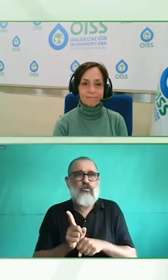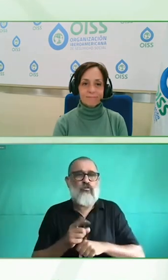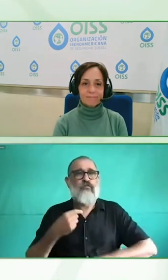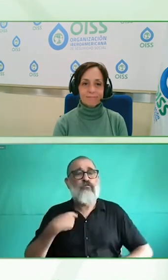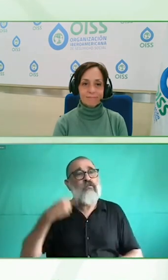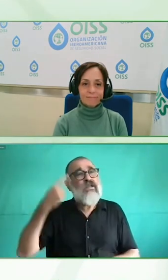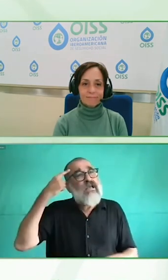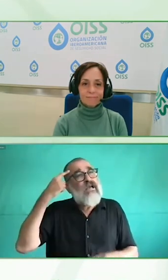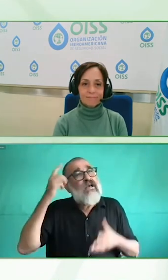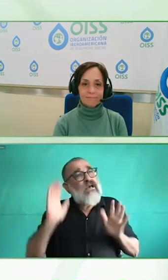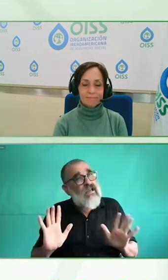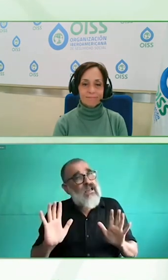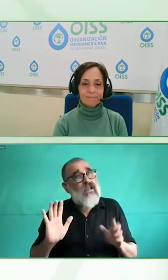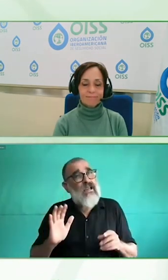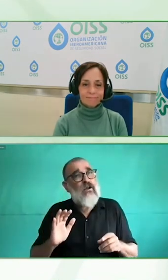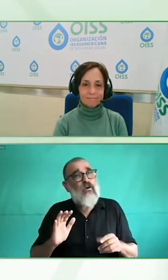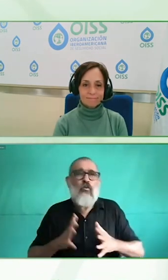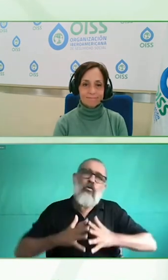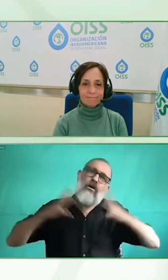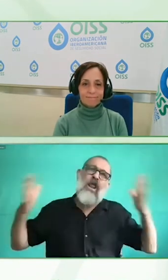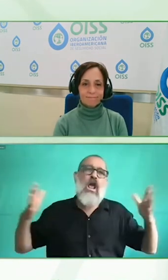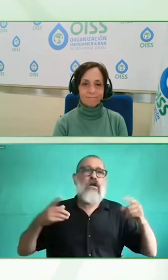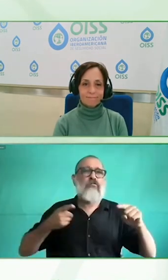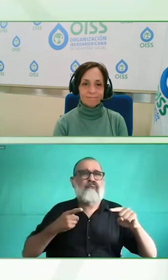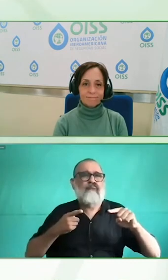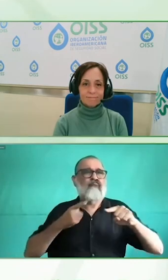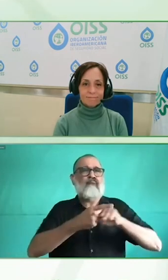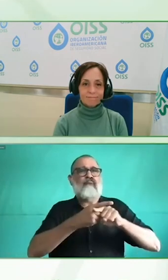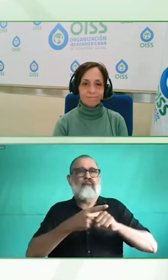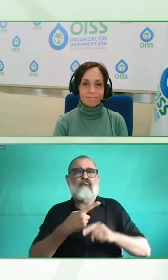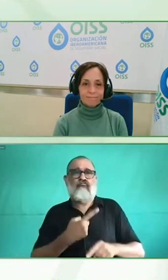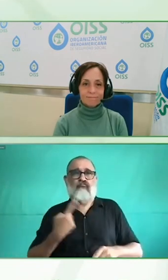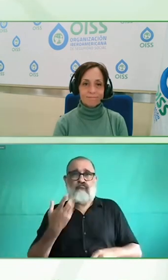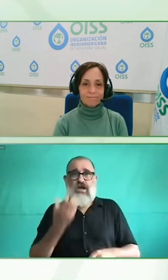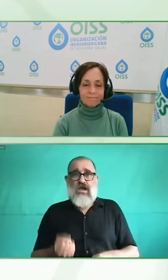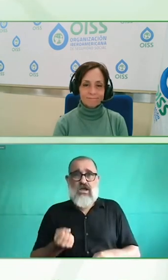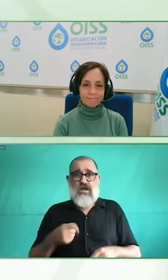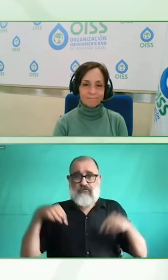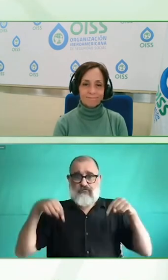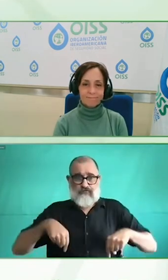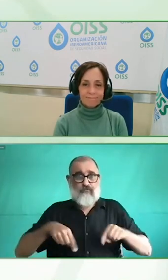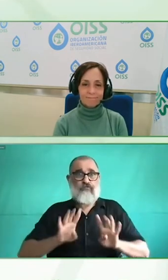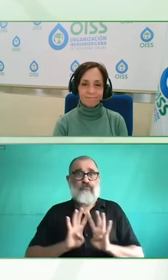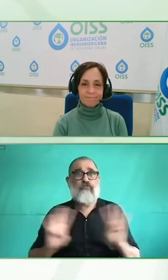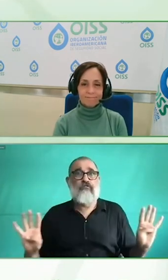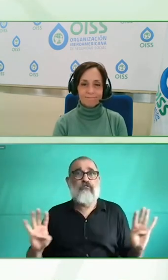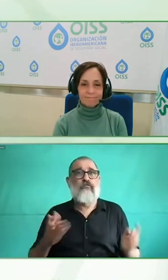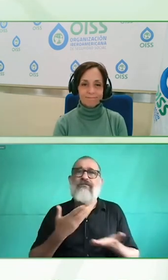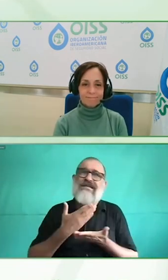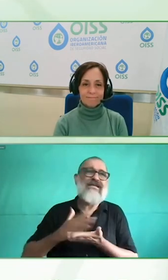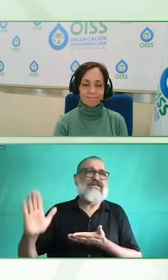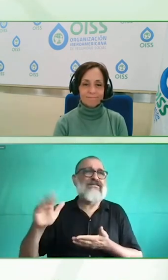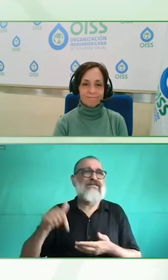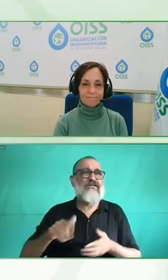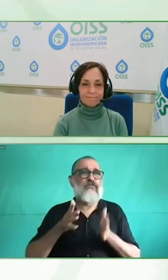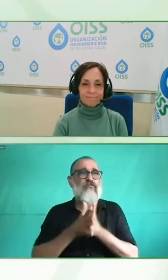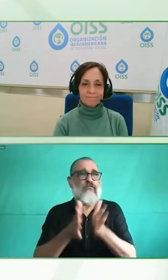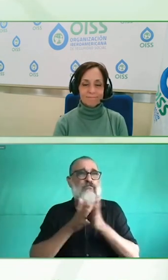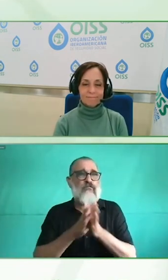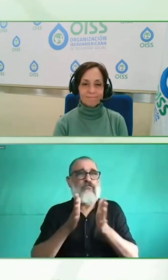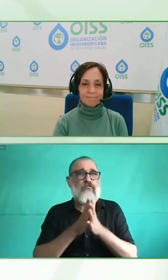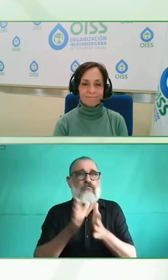y un montón más conectadas puedan ser embajadoras de decir ok esto es algo que en verdad importa y tratar de